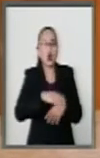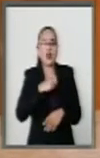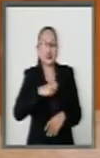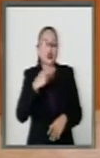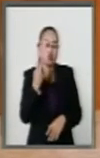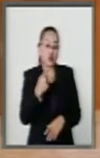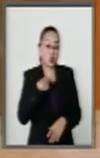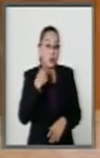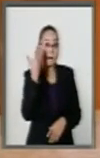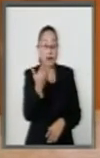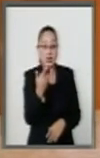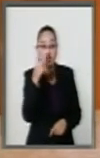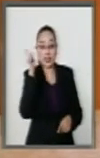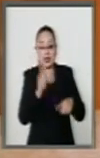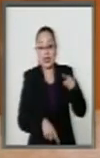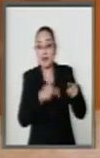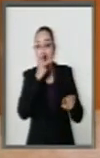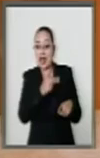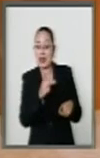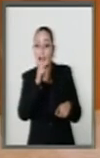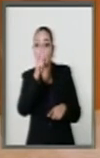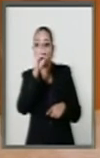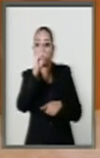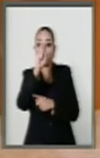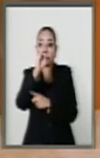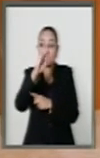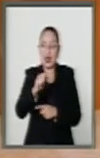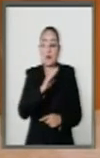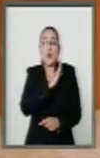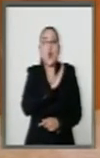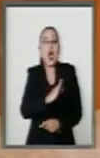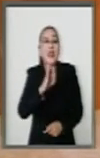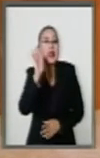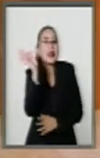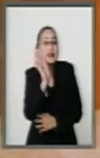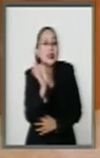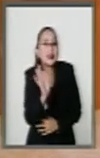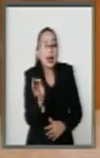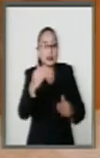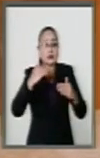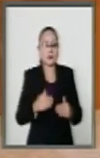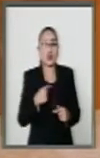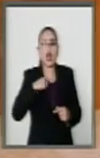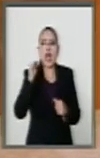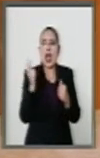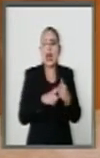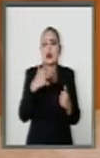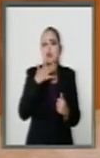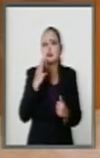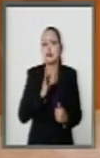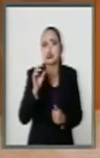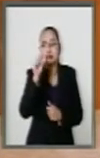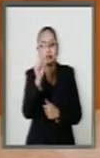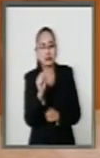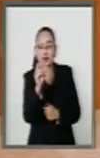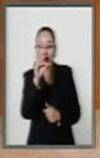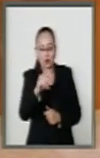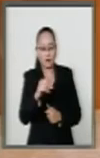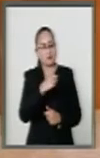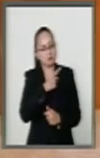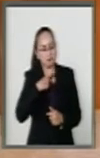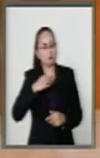posible. Hagamos cosas extraordinarias por estos niños. No posibles, no nos quedamos en lo chiquito, en lo mínimo. Vamos a lo mayor.